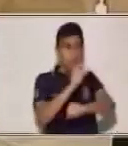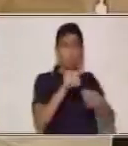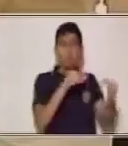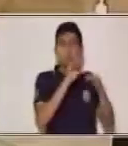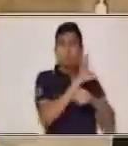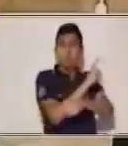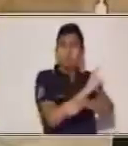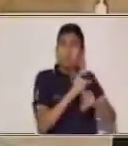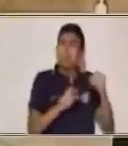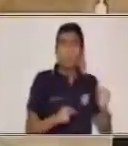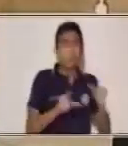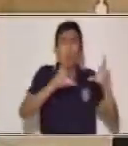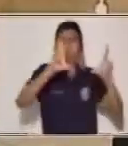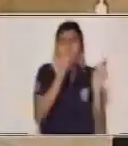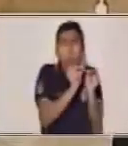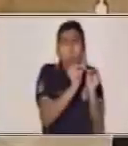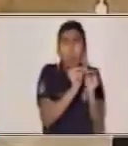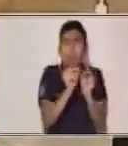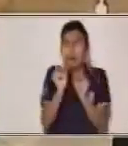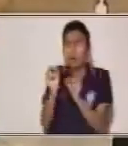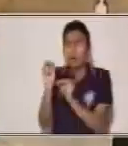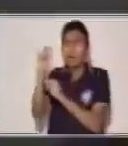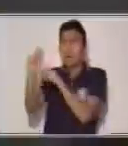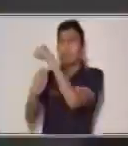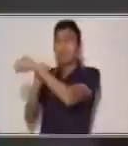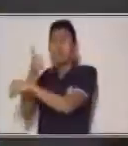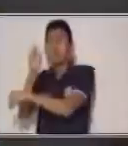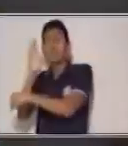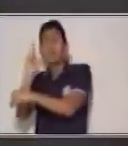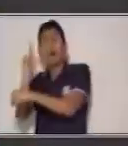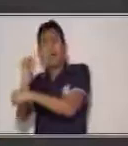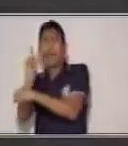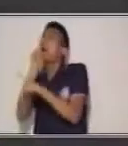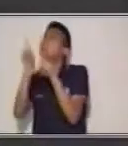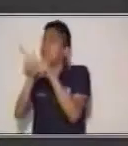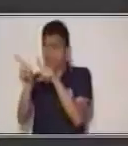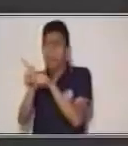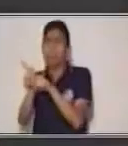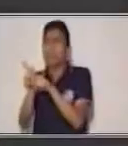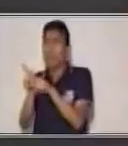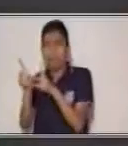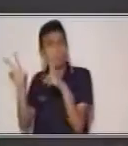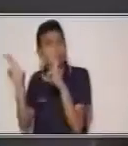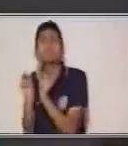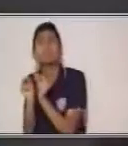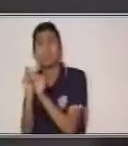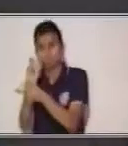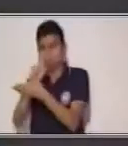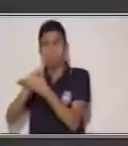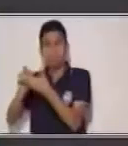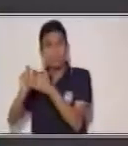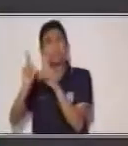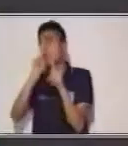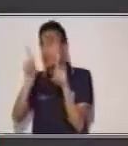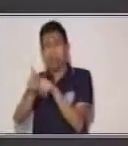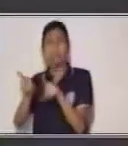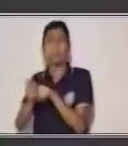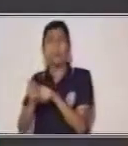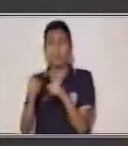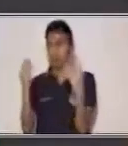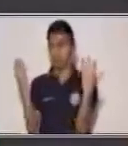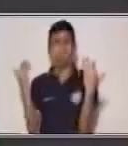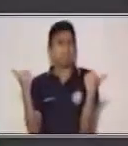específicas. Otra parte de la definición de una fábula es que aquí hay una crítica hacia